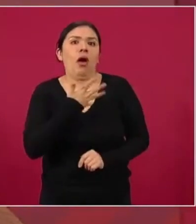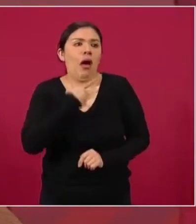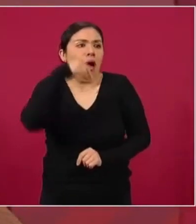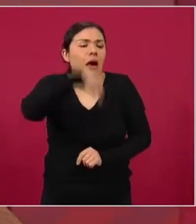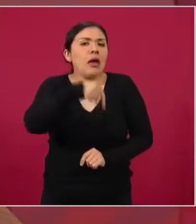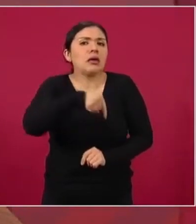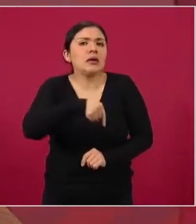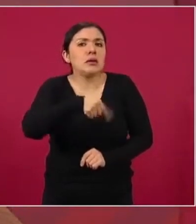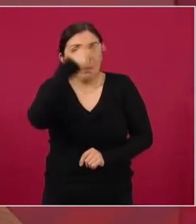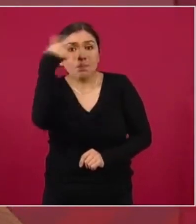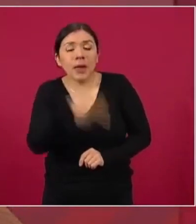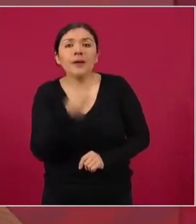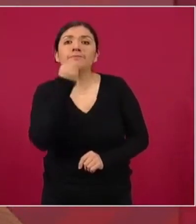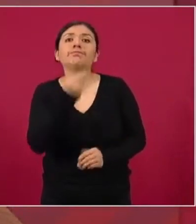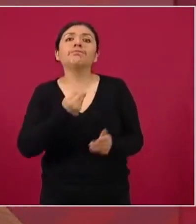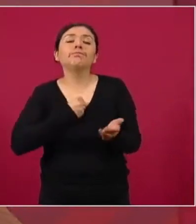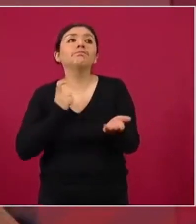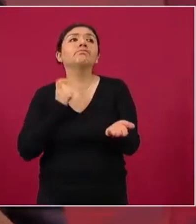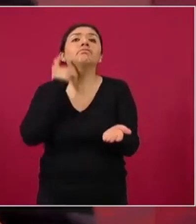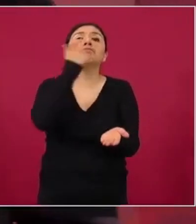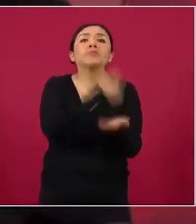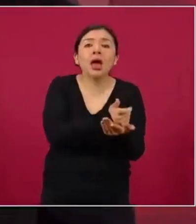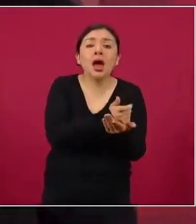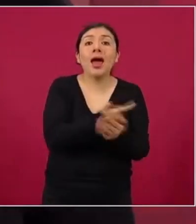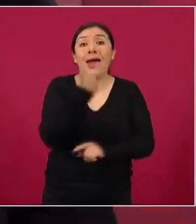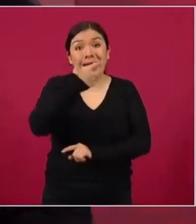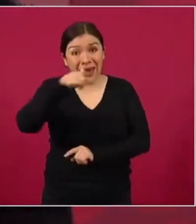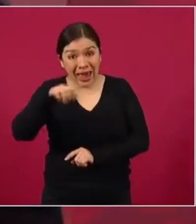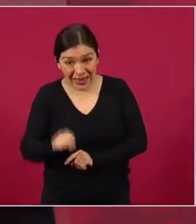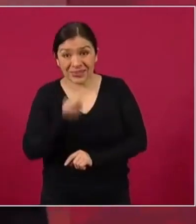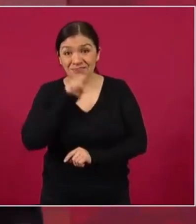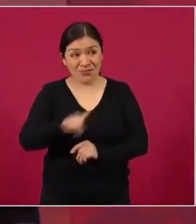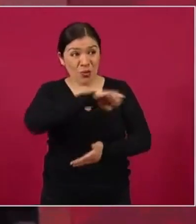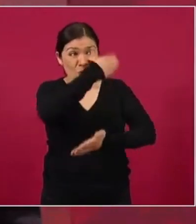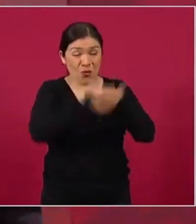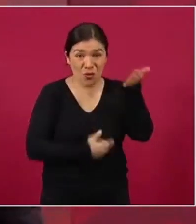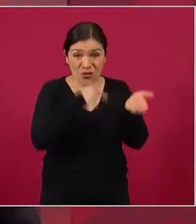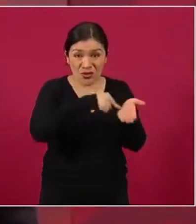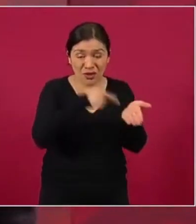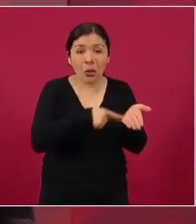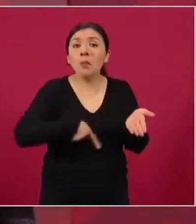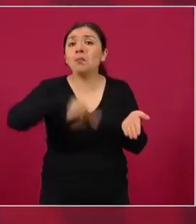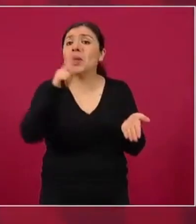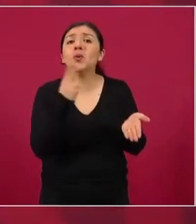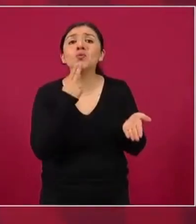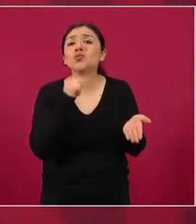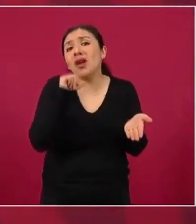que pagar todo el gas contratado sin usarlo.